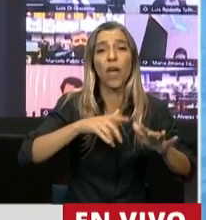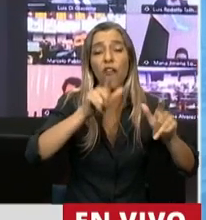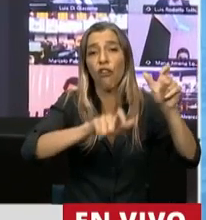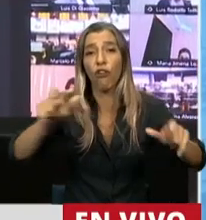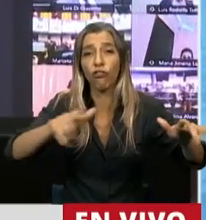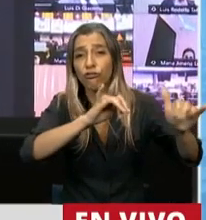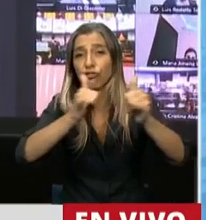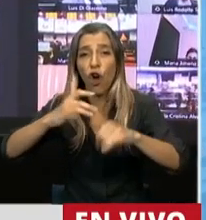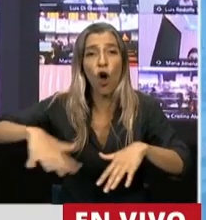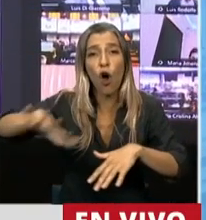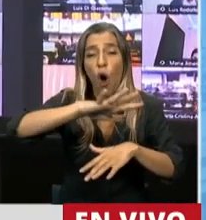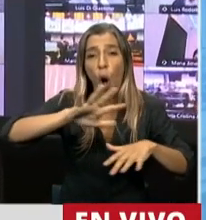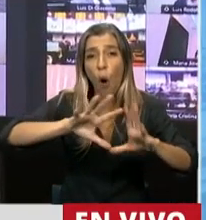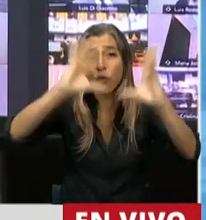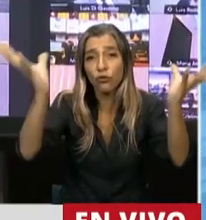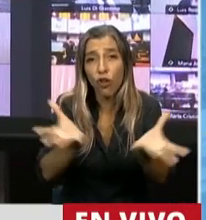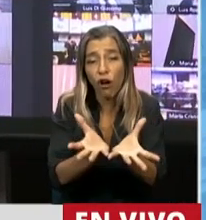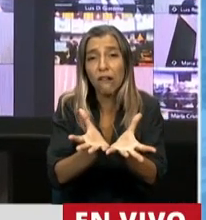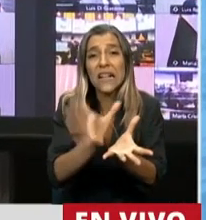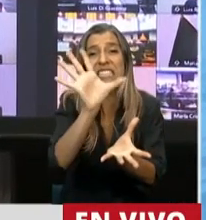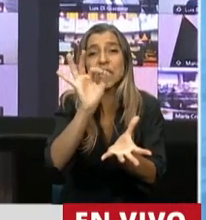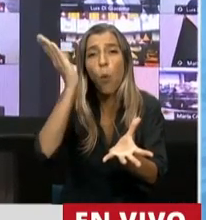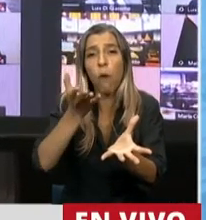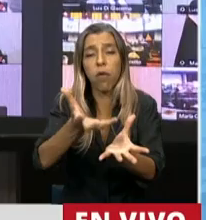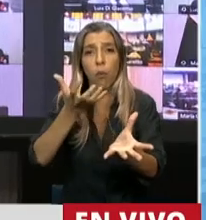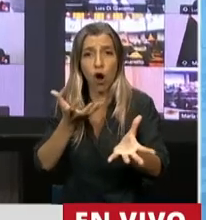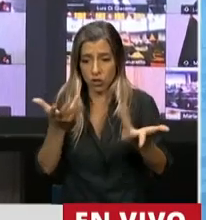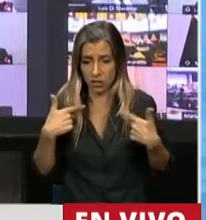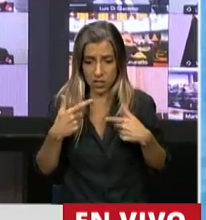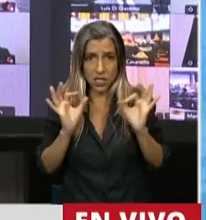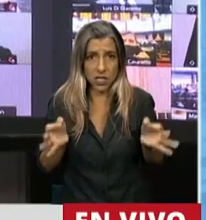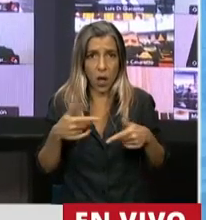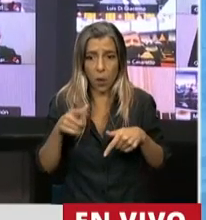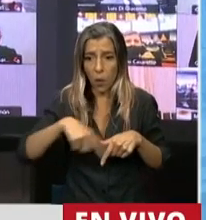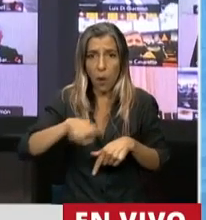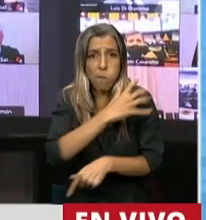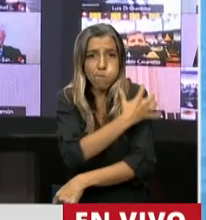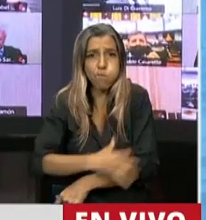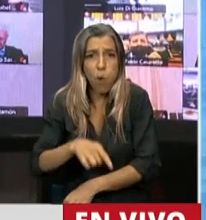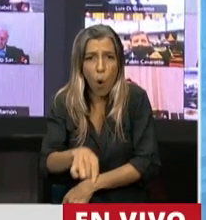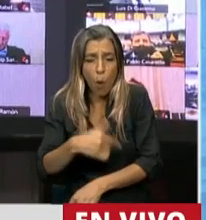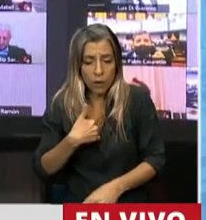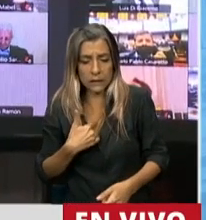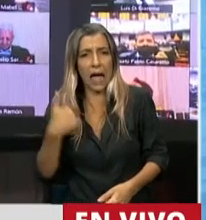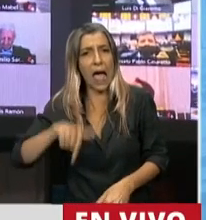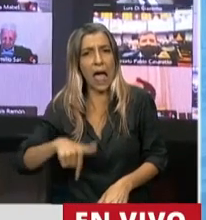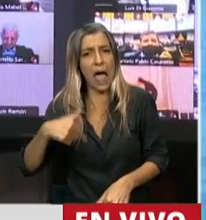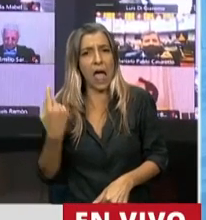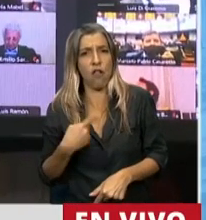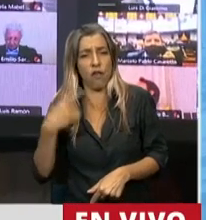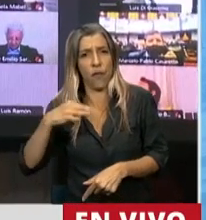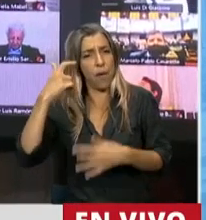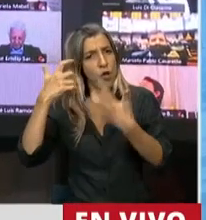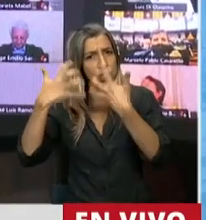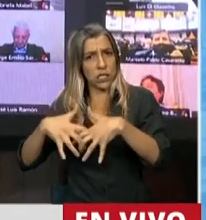por debajo de la línea de pobreza, nos tiene que llamar a la reflexión de que tenemos que poder tomar una